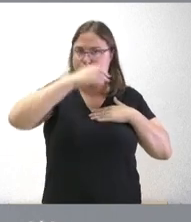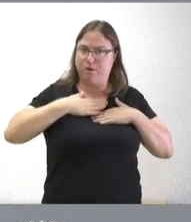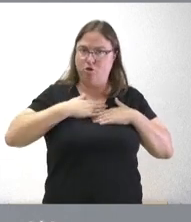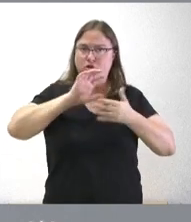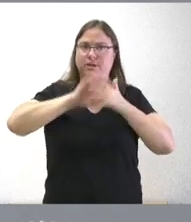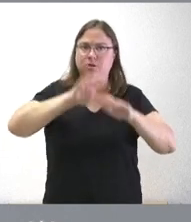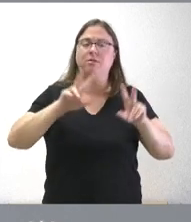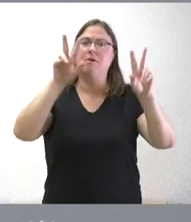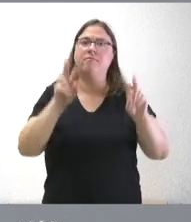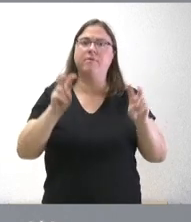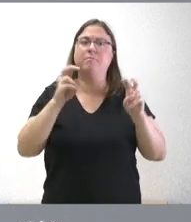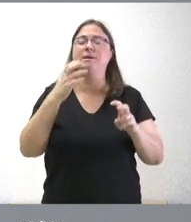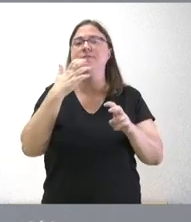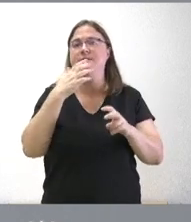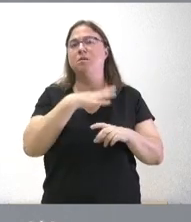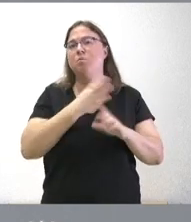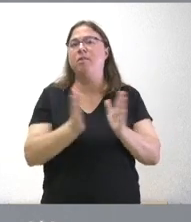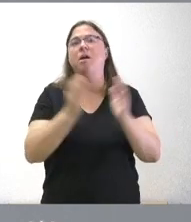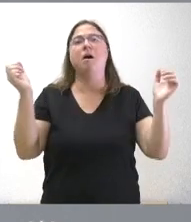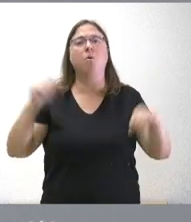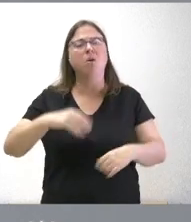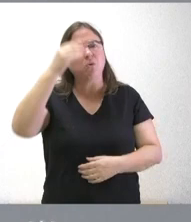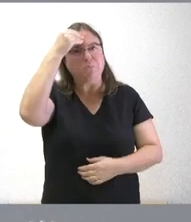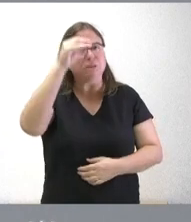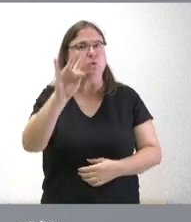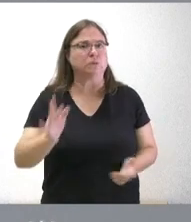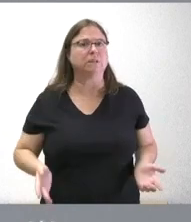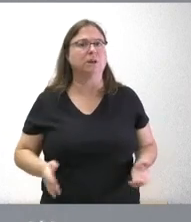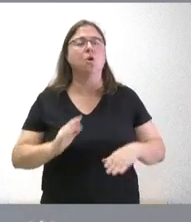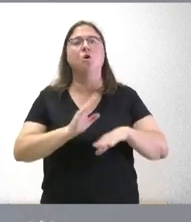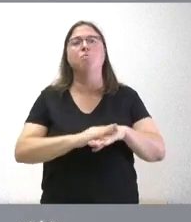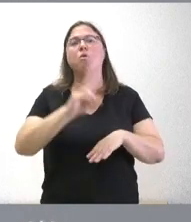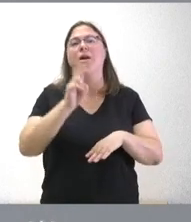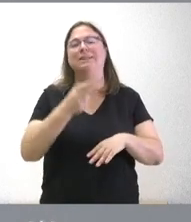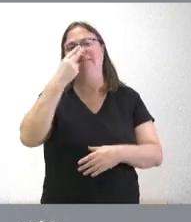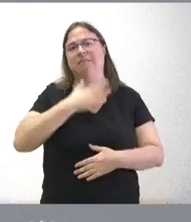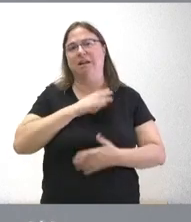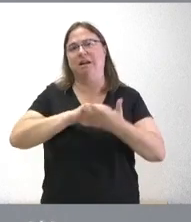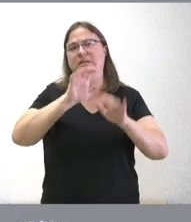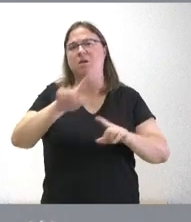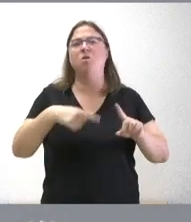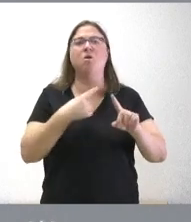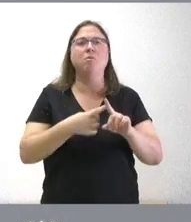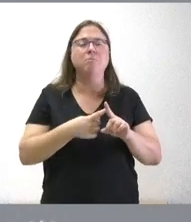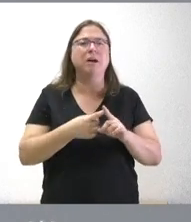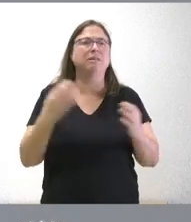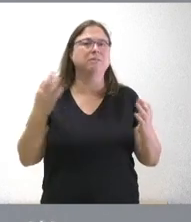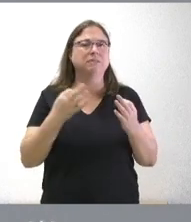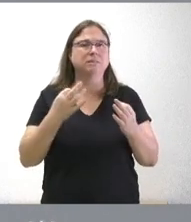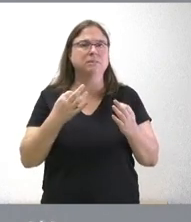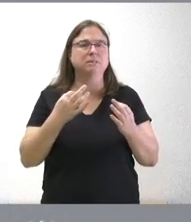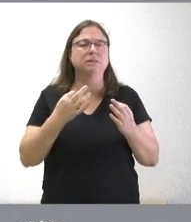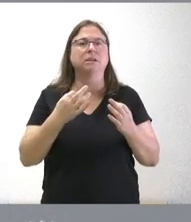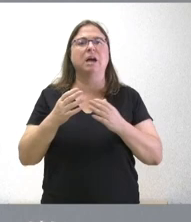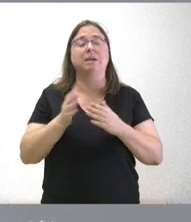sobre esta cuestión si es que nos podemos poner de acuerdo que yo creo que sí porque se trata de defender los entes de Castilla y León y por último está lo que tiene que ver con el